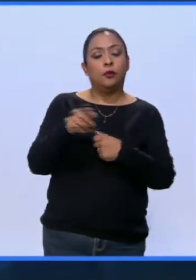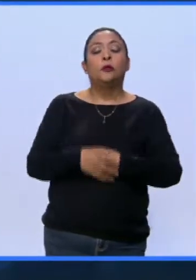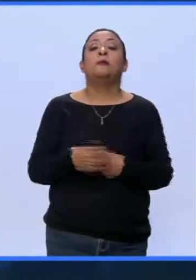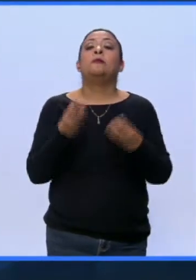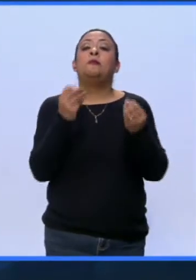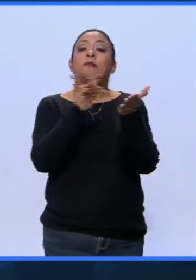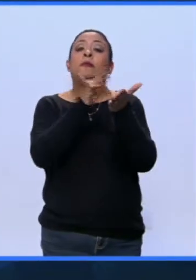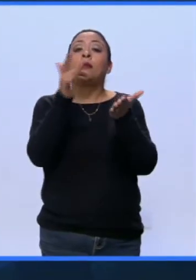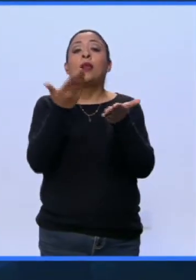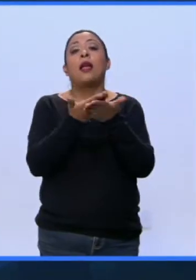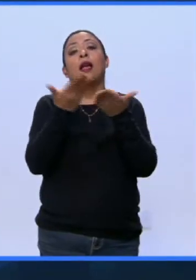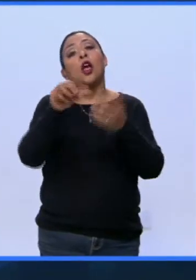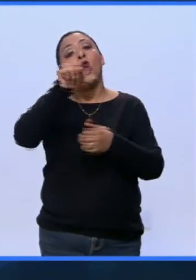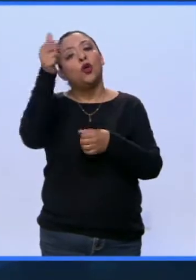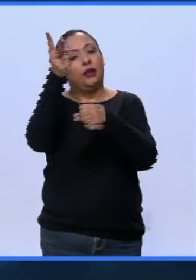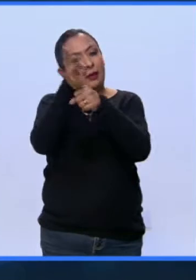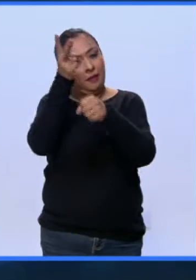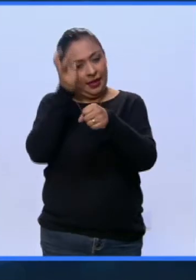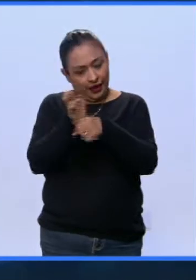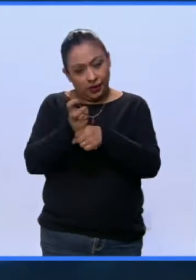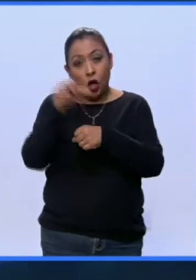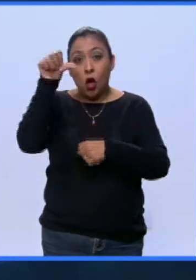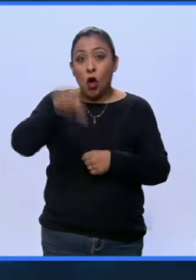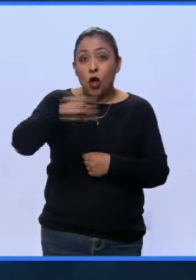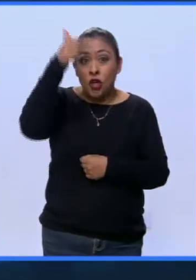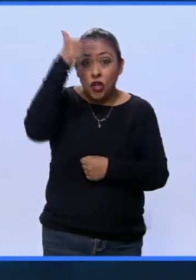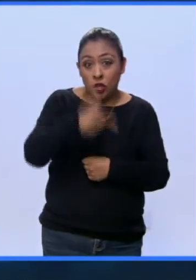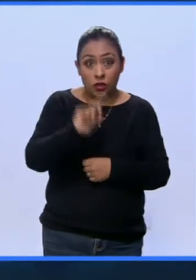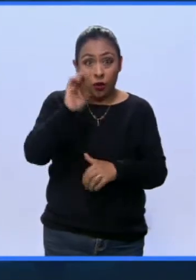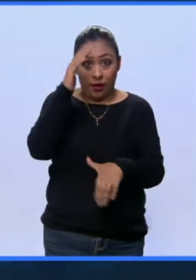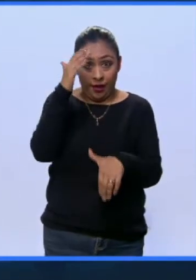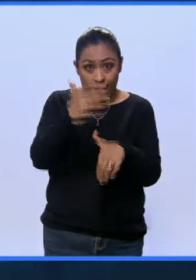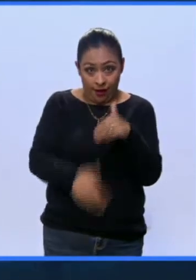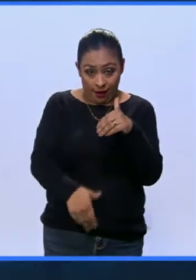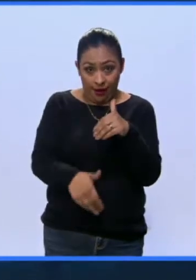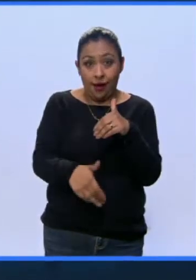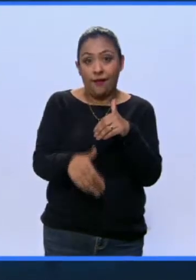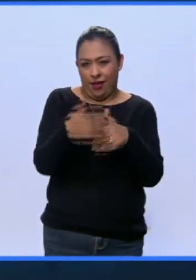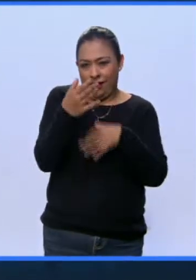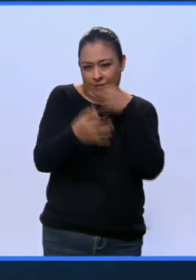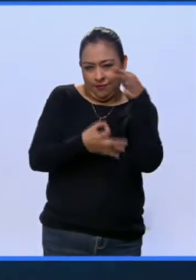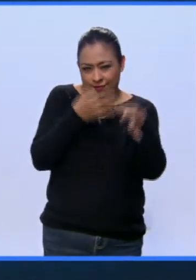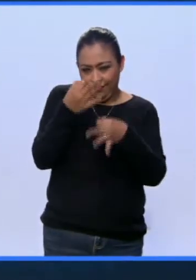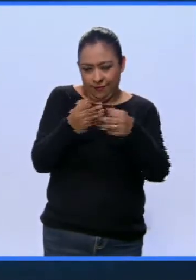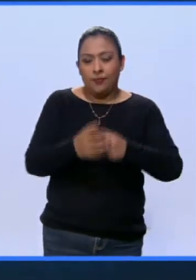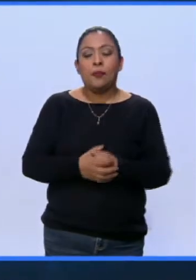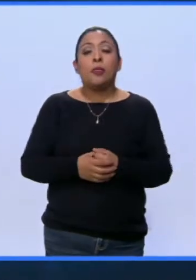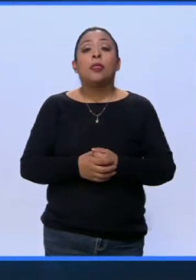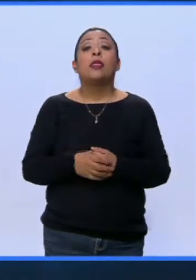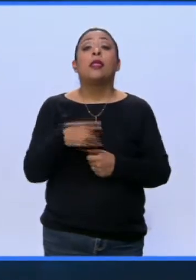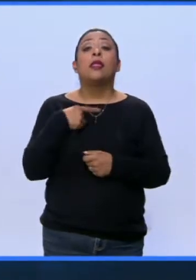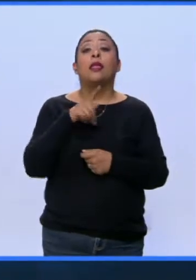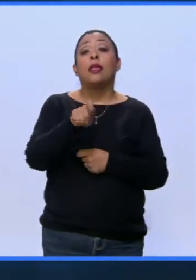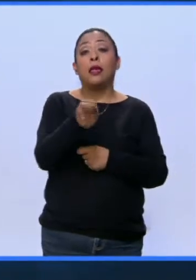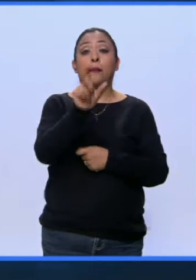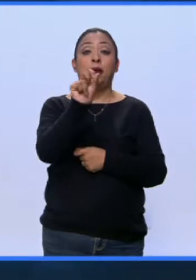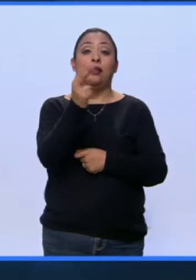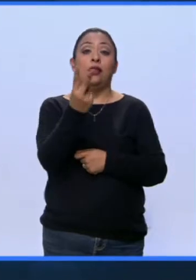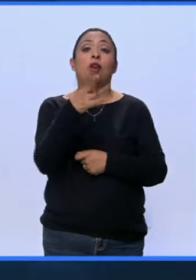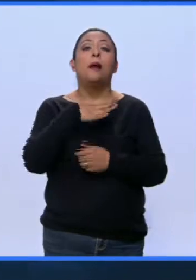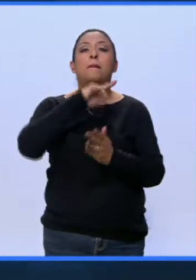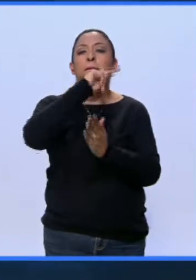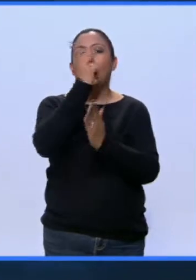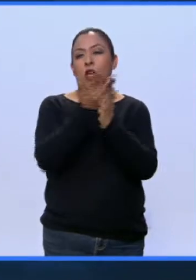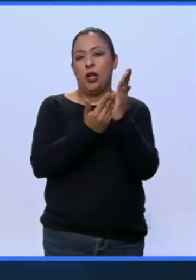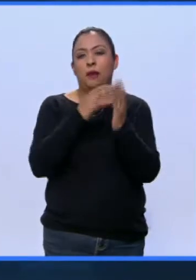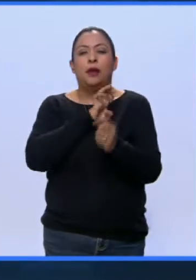Muchísimas gracias. Yo les tengo otra invitación esta noche al término de esta emisión del noticiero. Canal 22 va a transmitir el programa